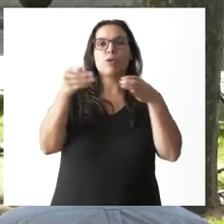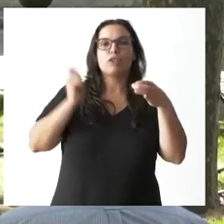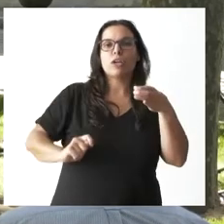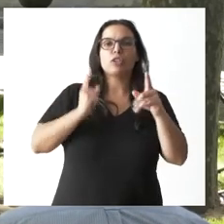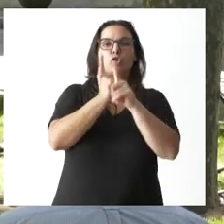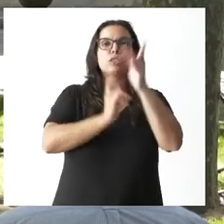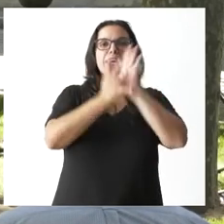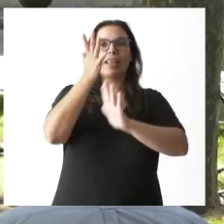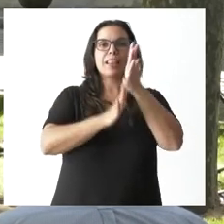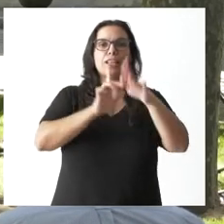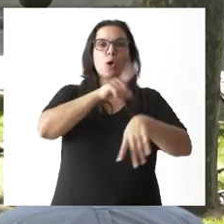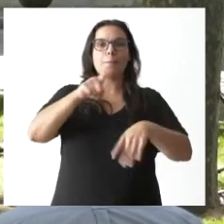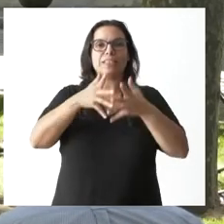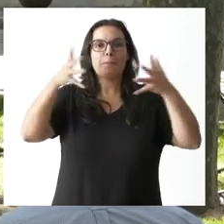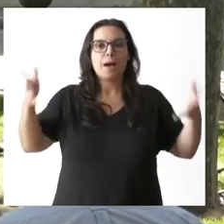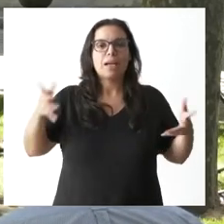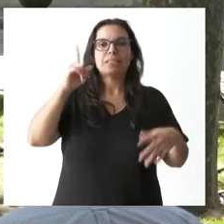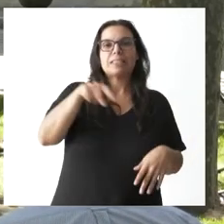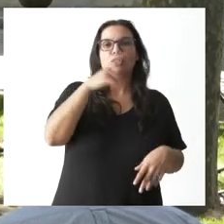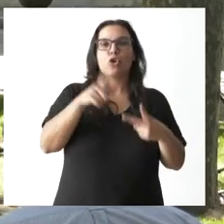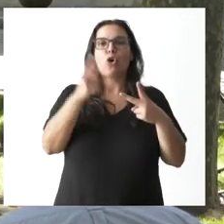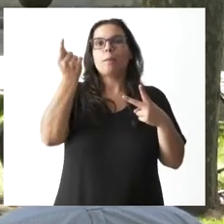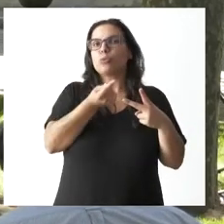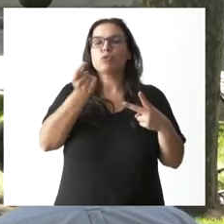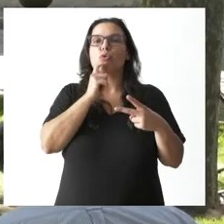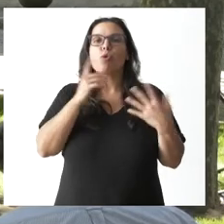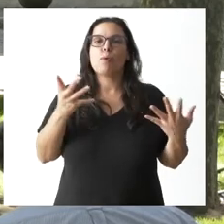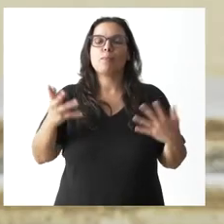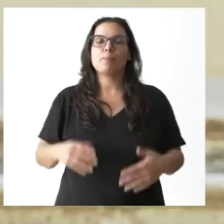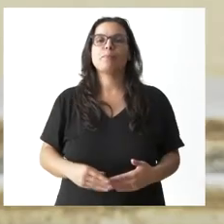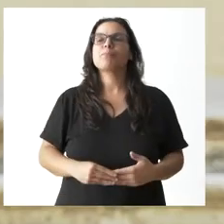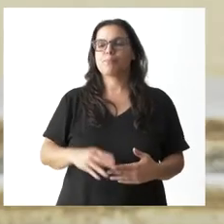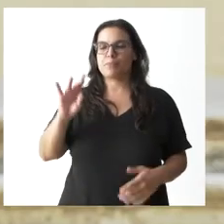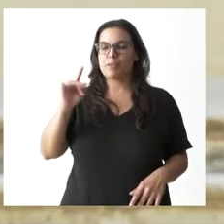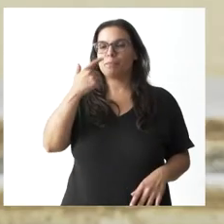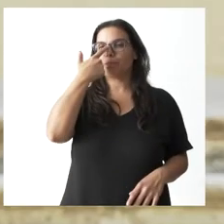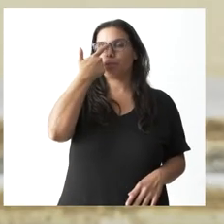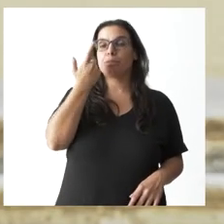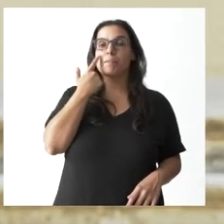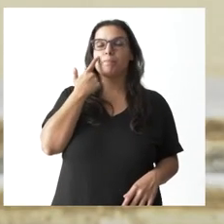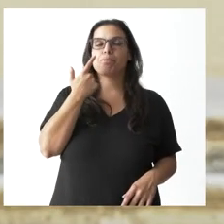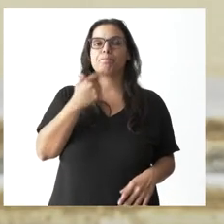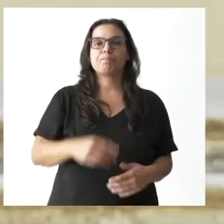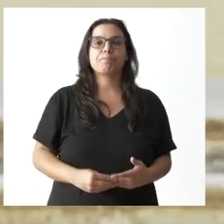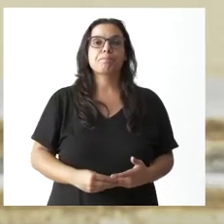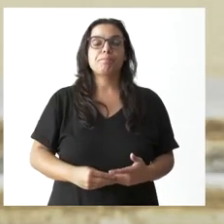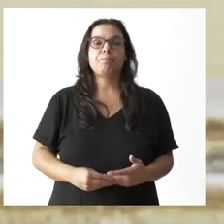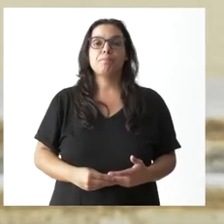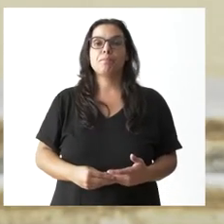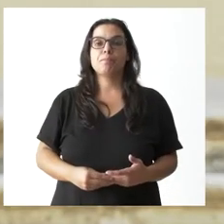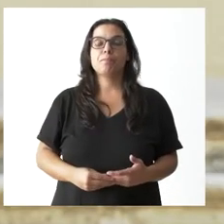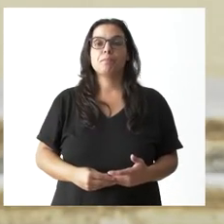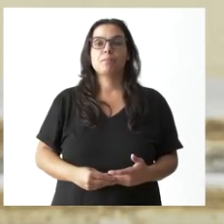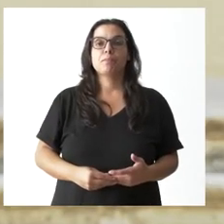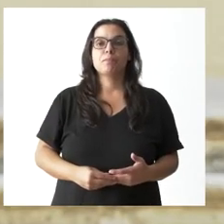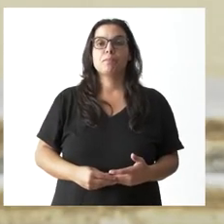a más meses, el presupuesto? Sí. Mire, como digo, el